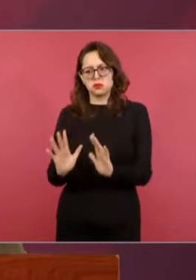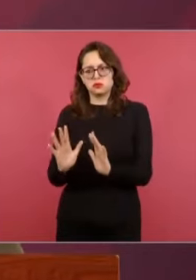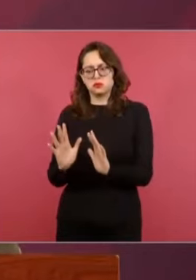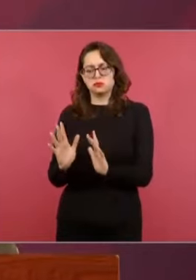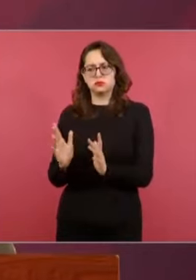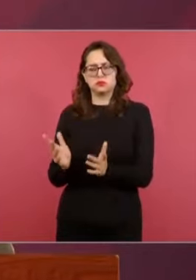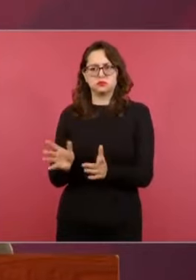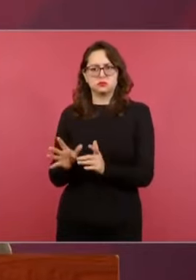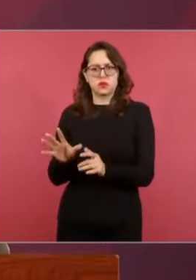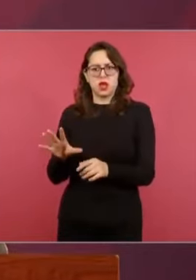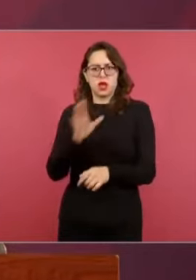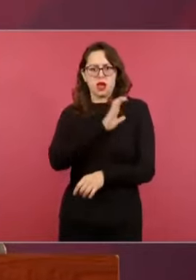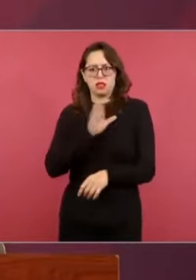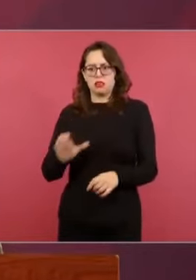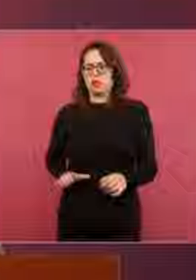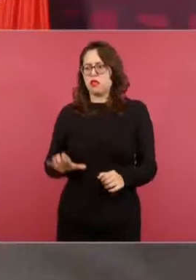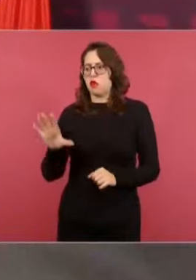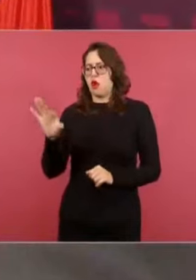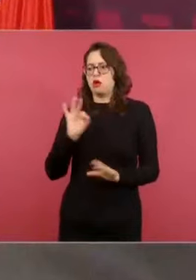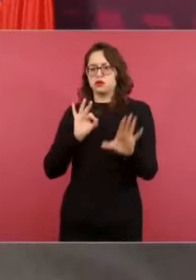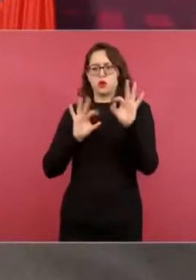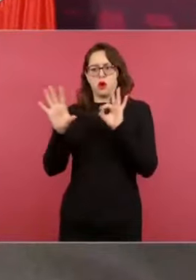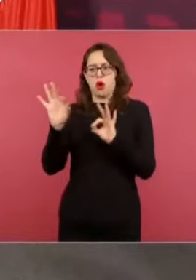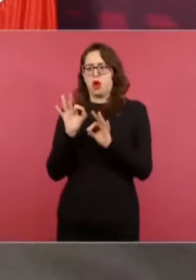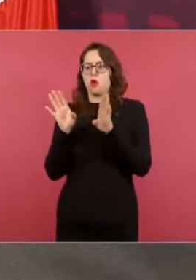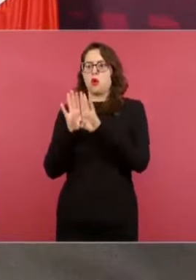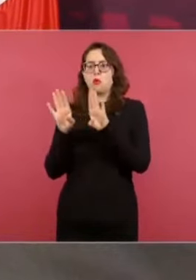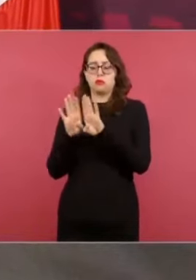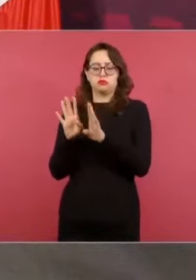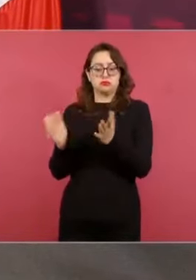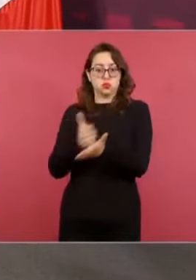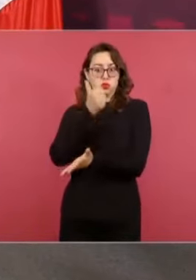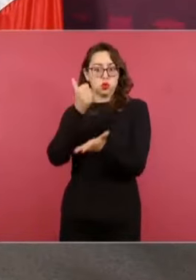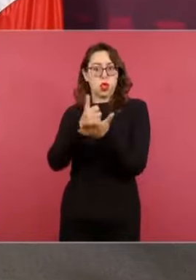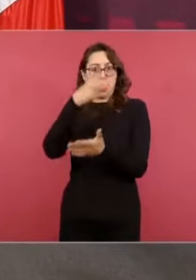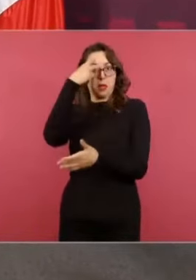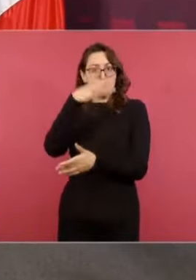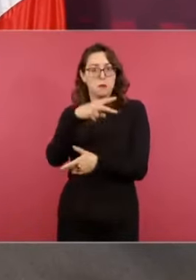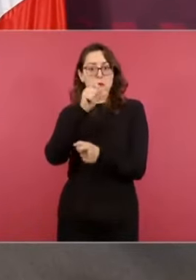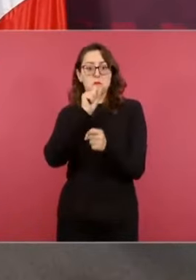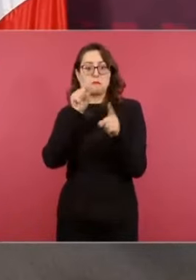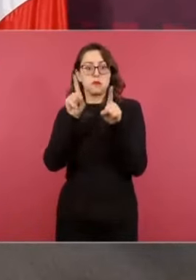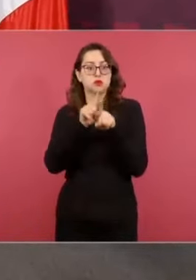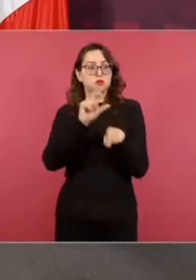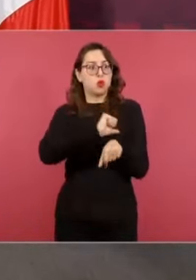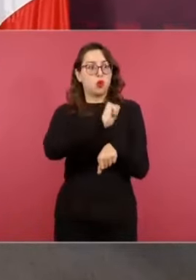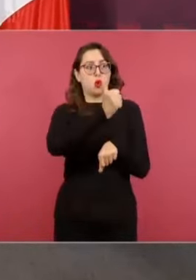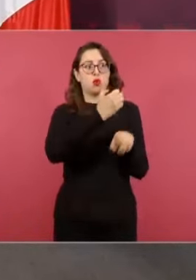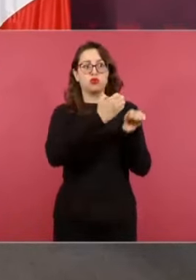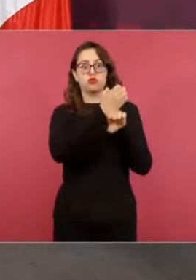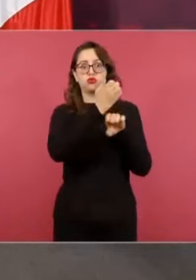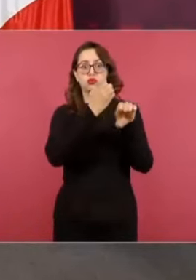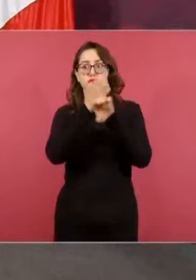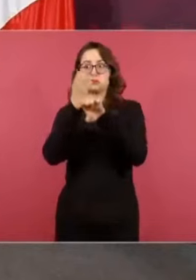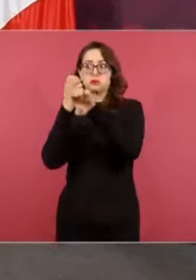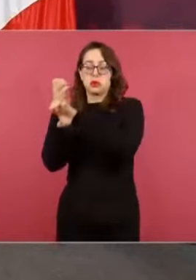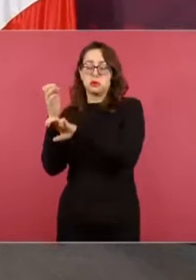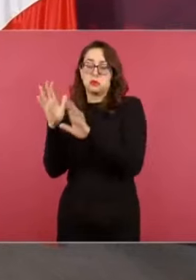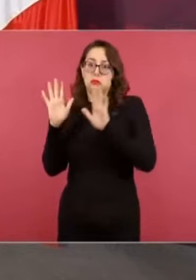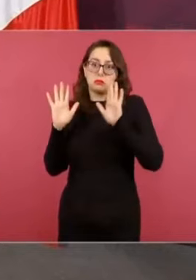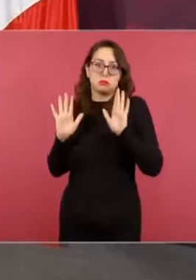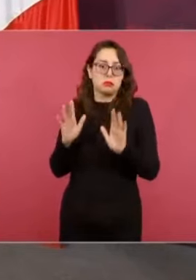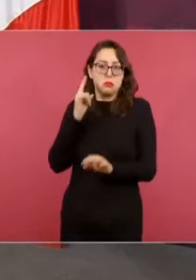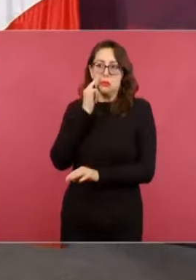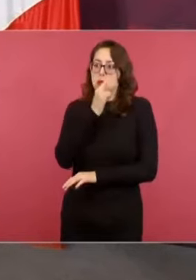México, sino para todos los estados. Lo mismo deberá suceder en las otras fuerzas políticas.